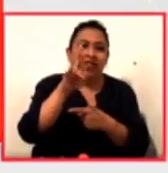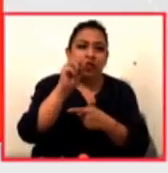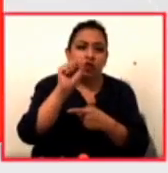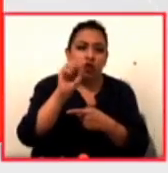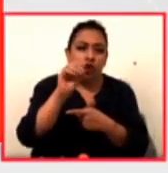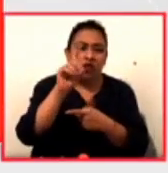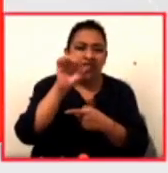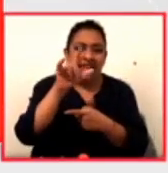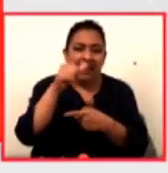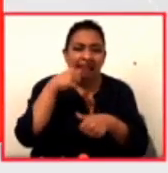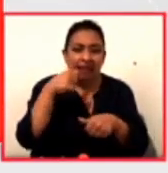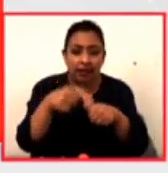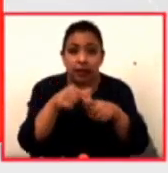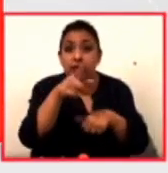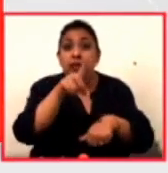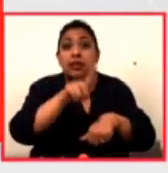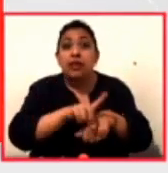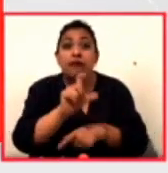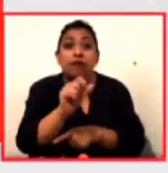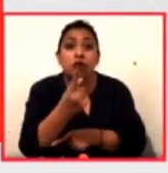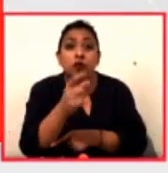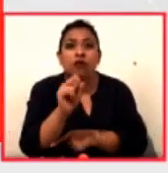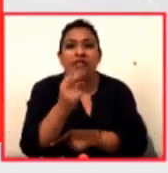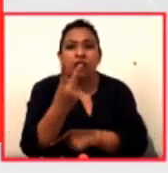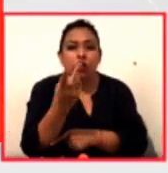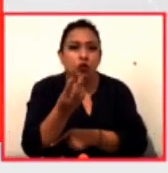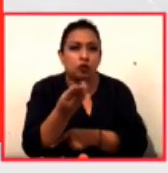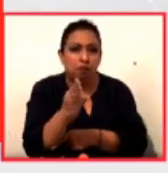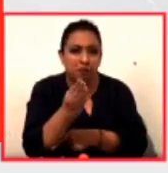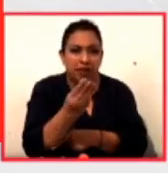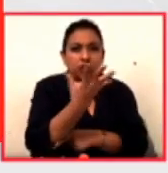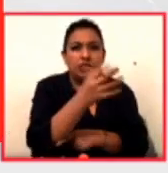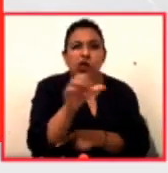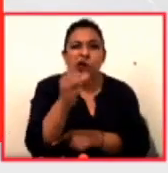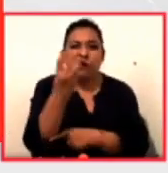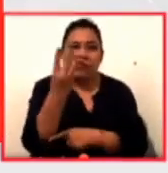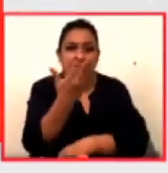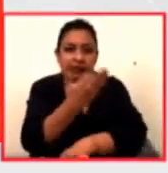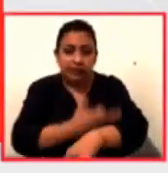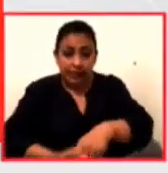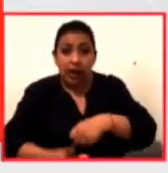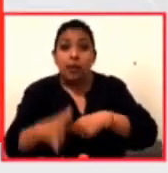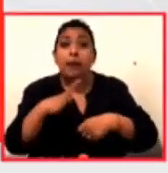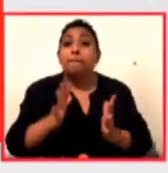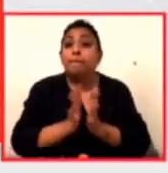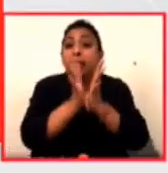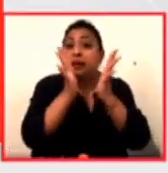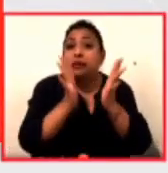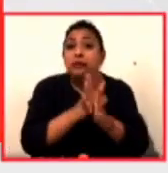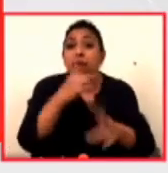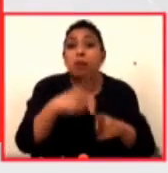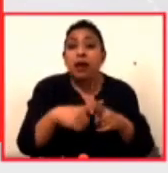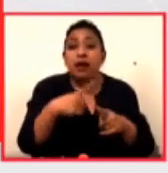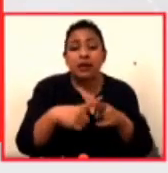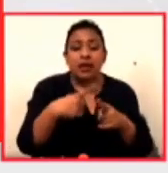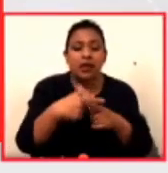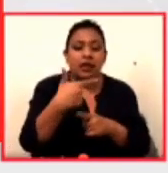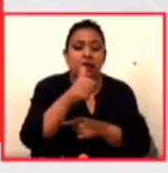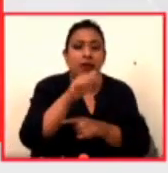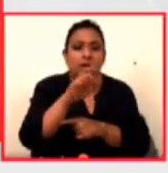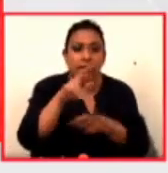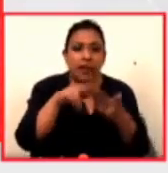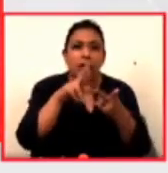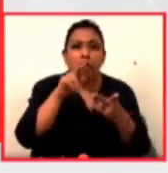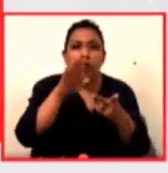evento se llevará a cabo el 21 y 22 de mayo de 5 a 6 de la tarde y contará con la participación de Gabriela Frías, Roberto Coria,